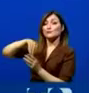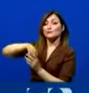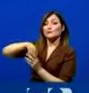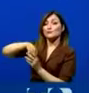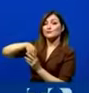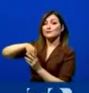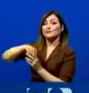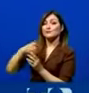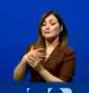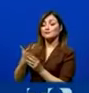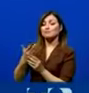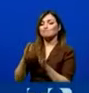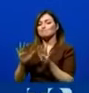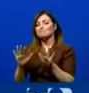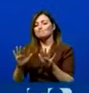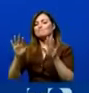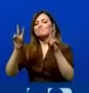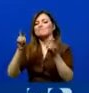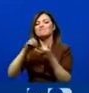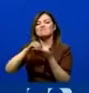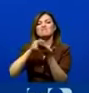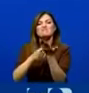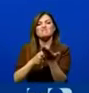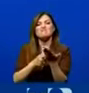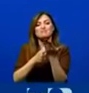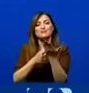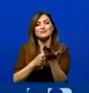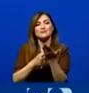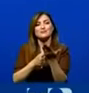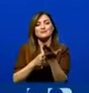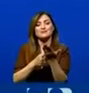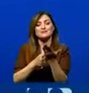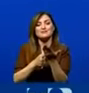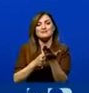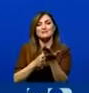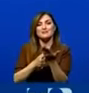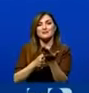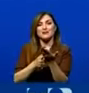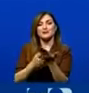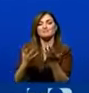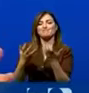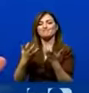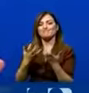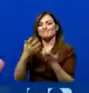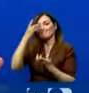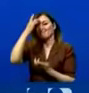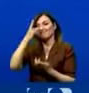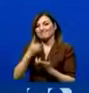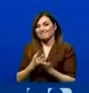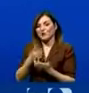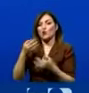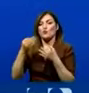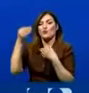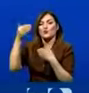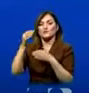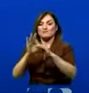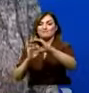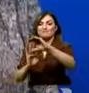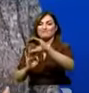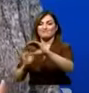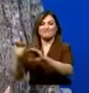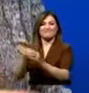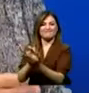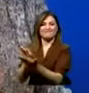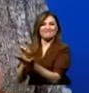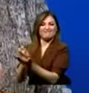la cooptación, el asalto al Consejo de Participación Ciudadana. Y todos sabemos que existe en ese